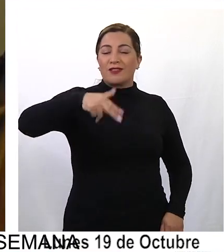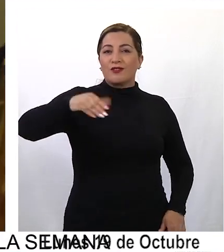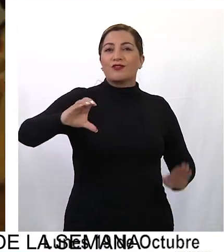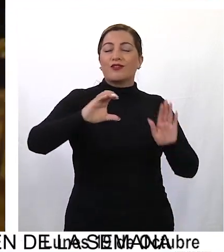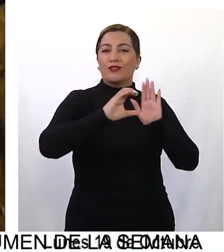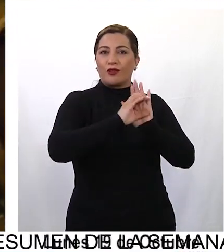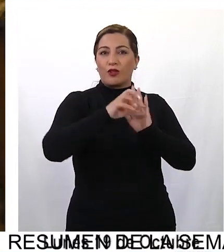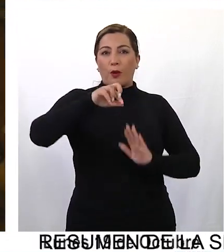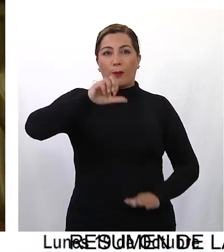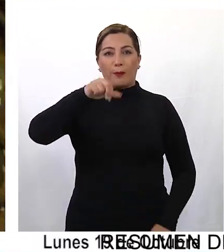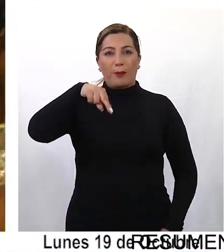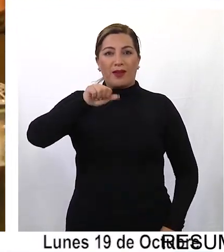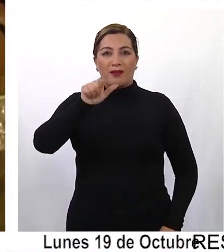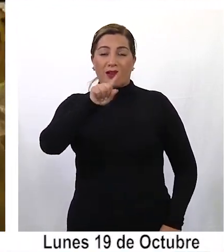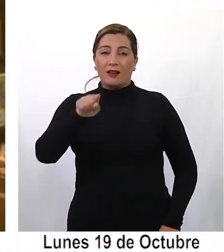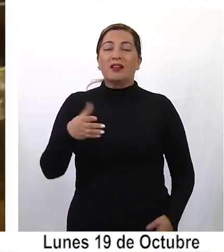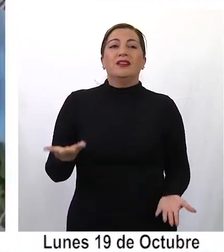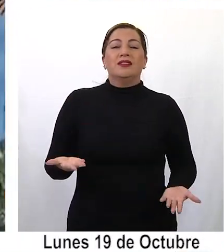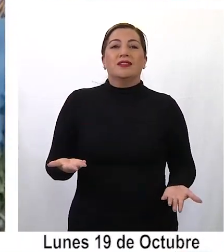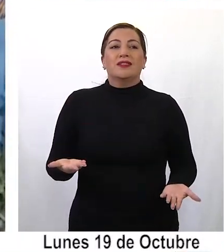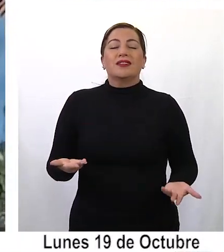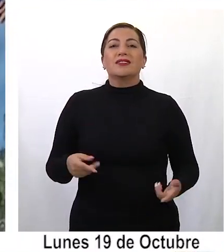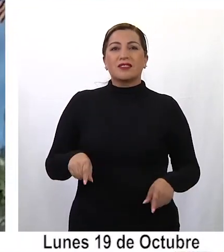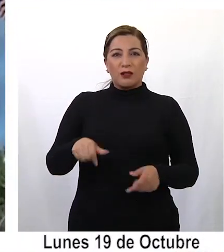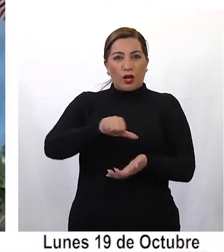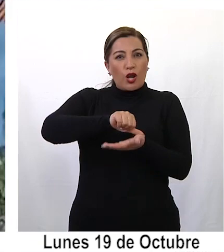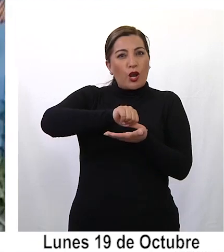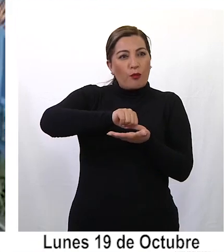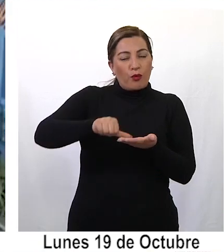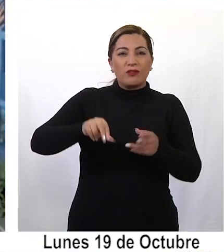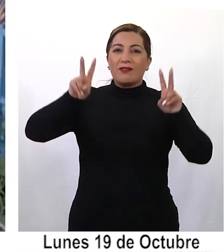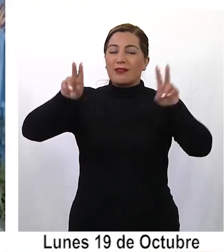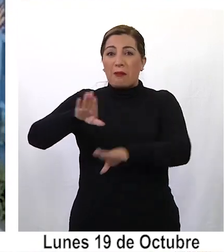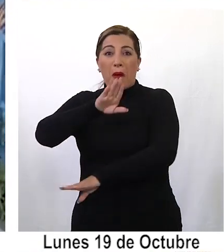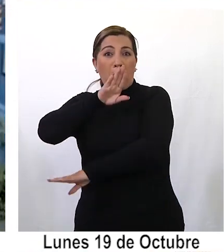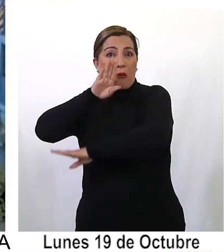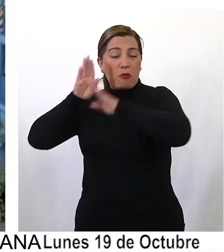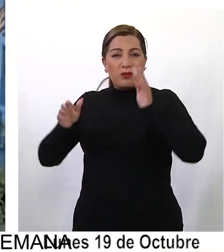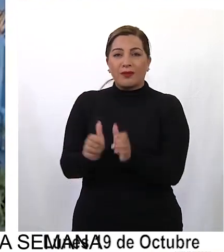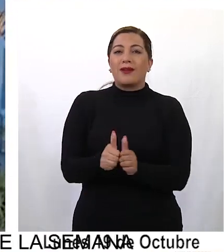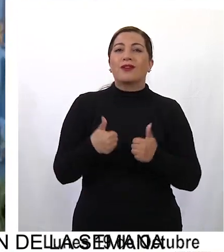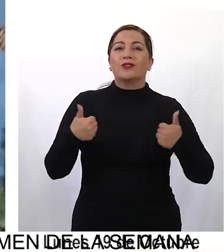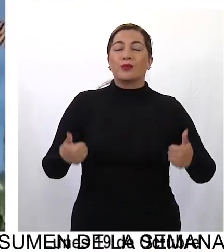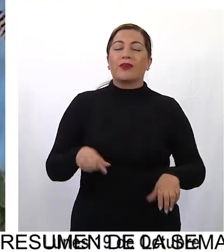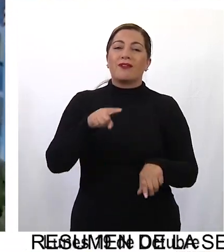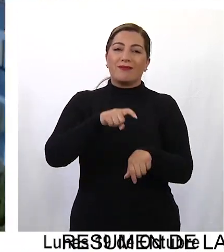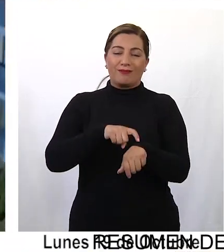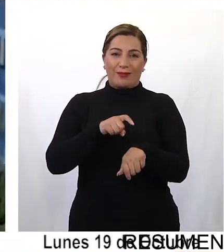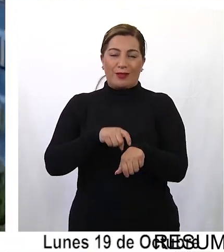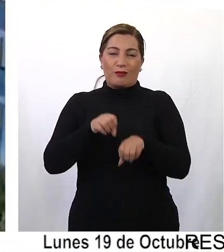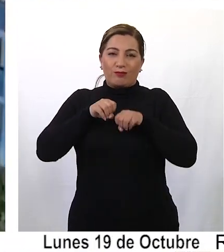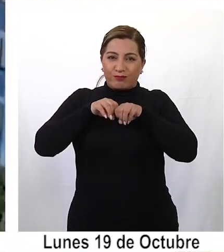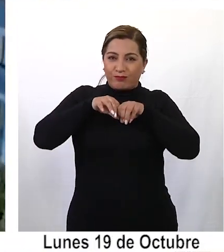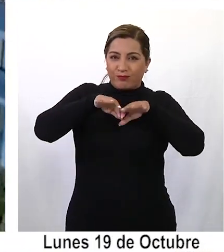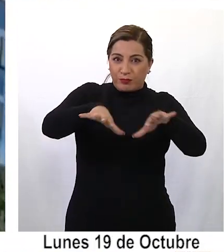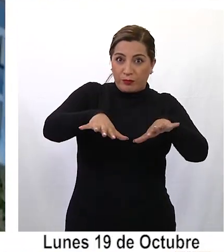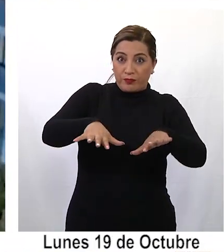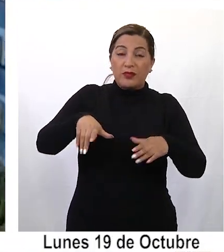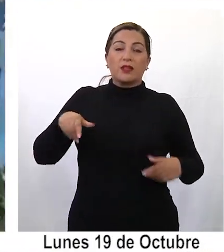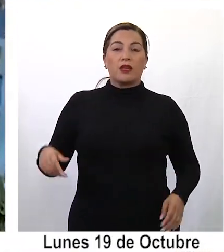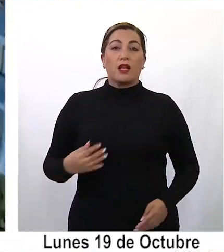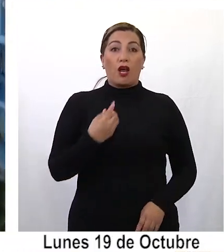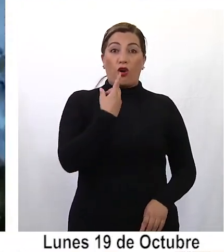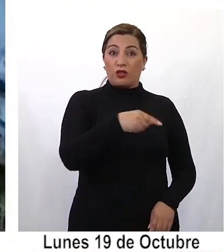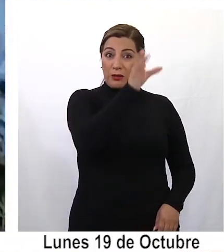el cual hace referencia a la infracción de las disposiciones de higiene dictadas por la autoridad en tiempos de catástrofe. La novena